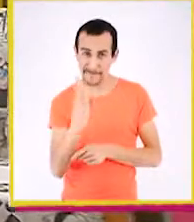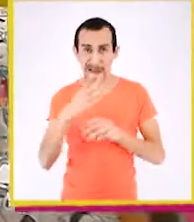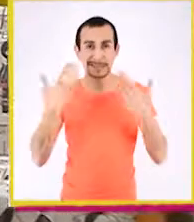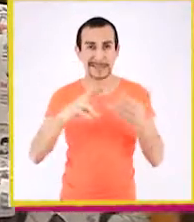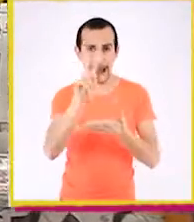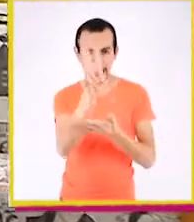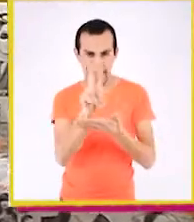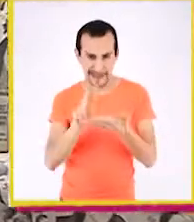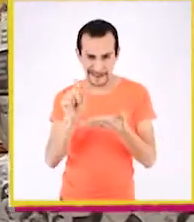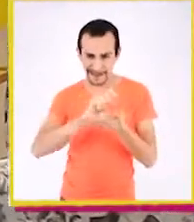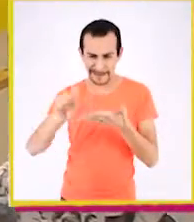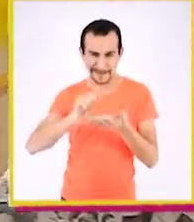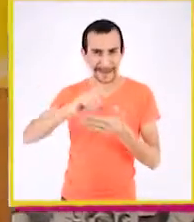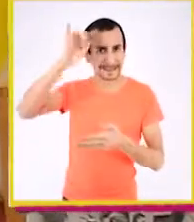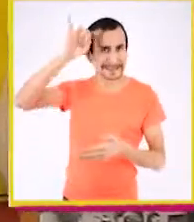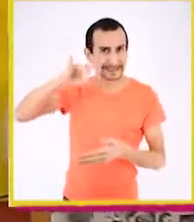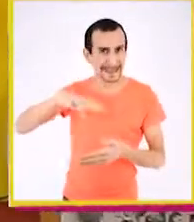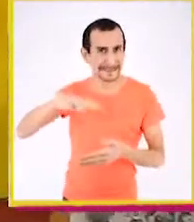leer y escribir.